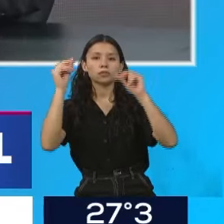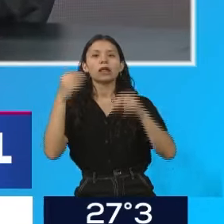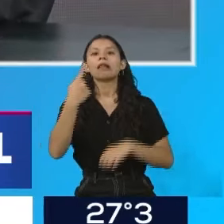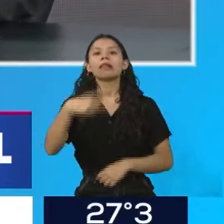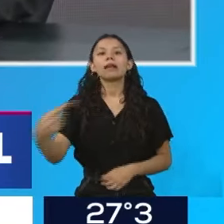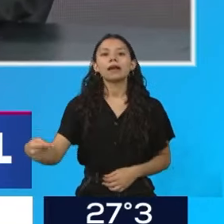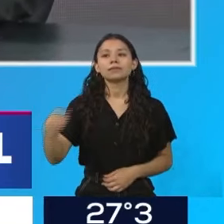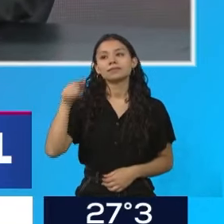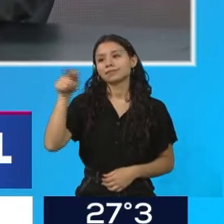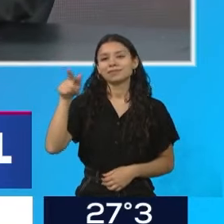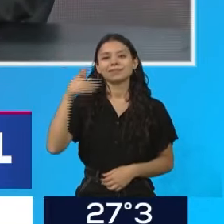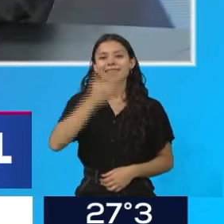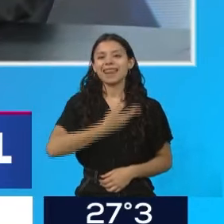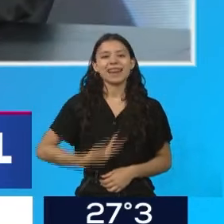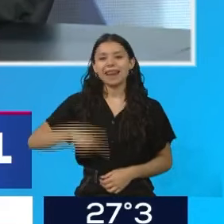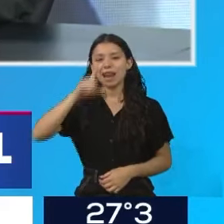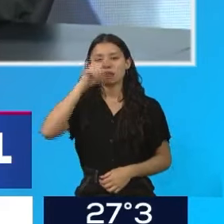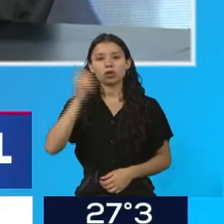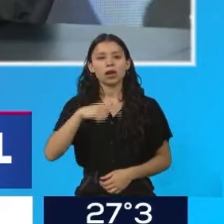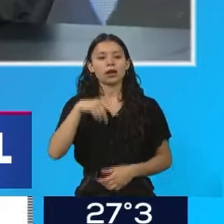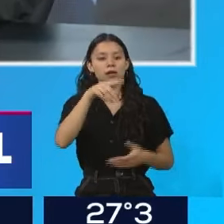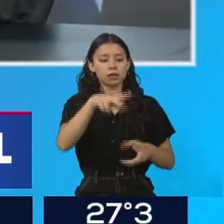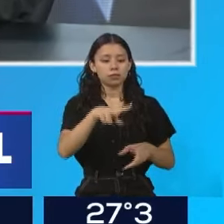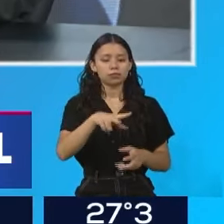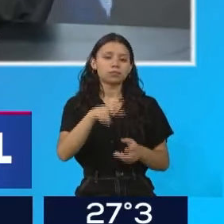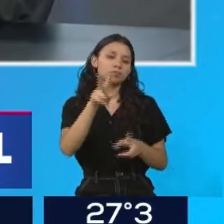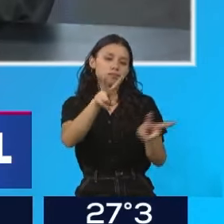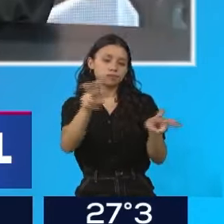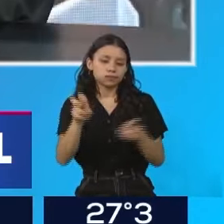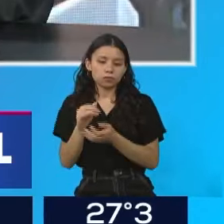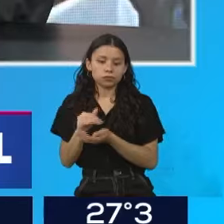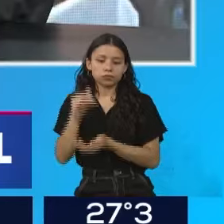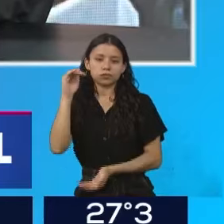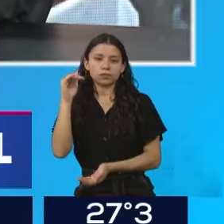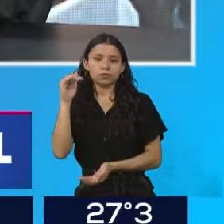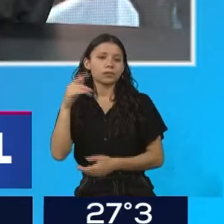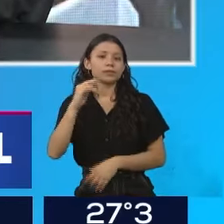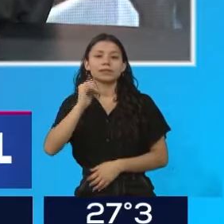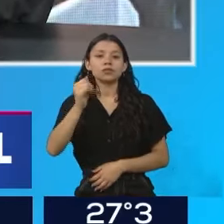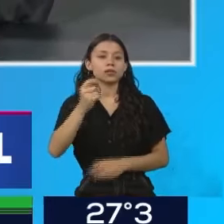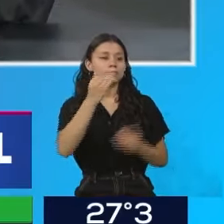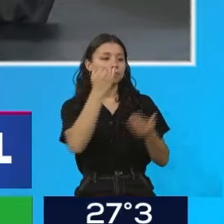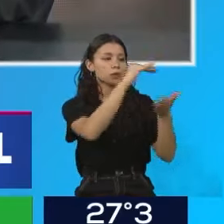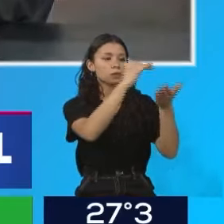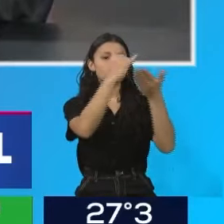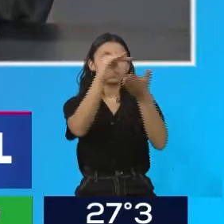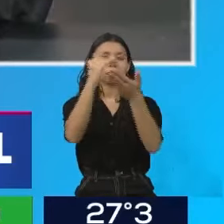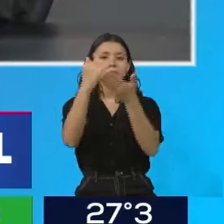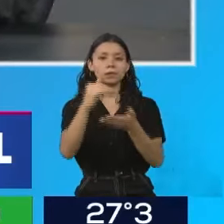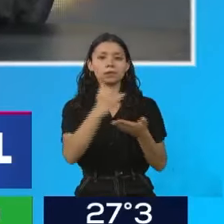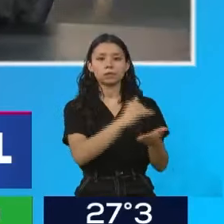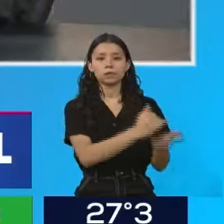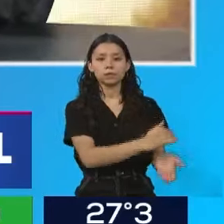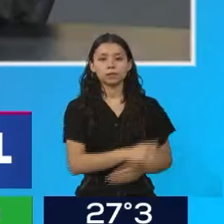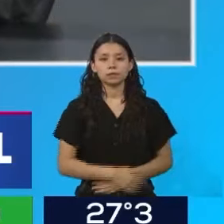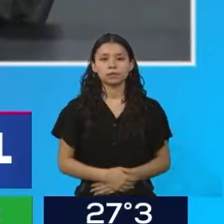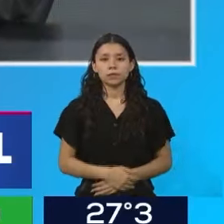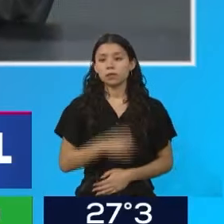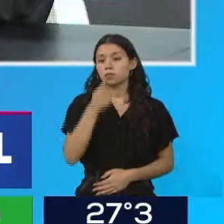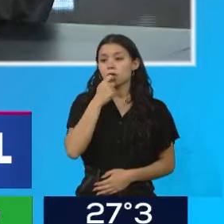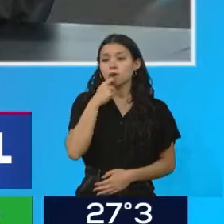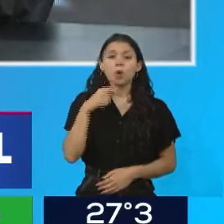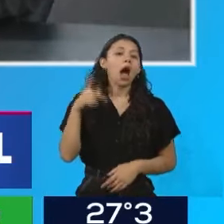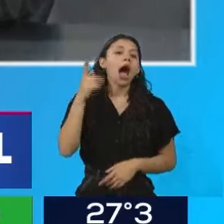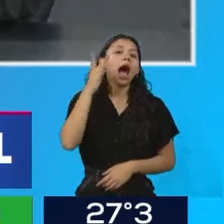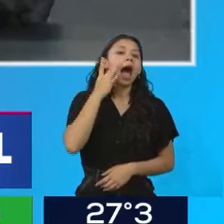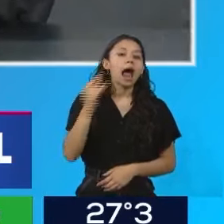básicamente les debe a las provincias y entre ellas, qué hacer con algunos recursos que están en el aire y se los queda la nación, como por ejemplo